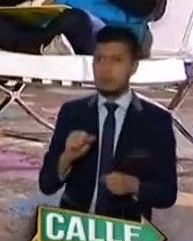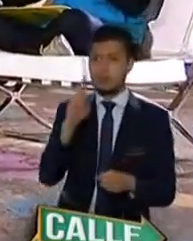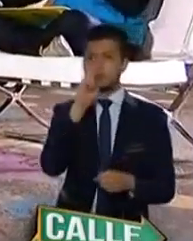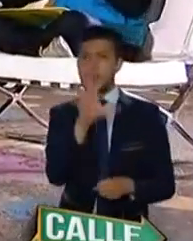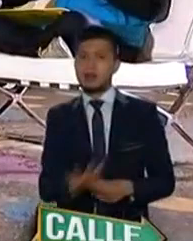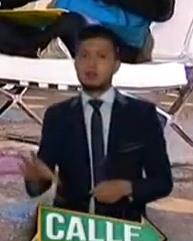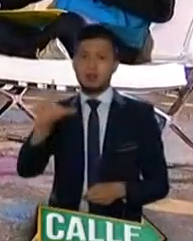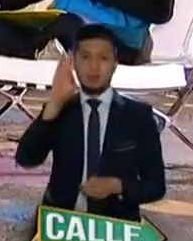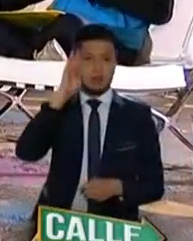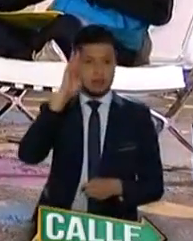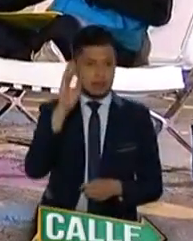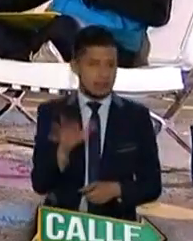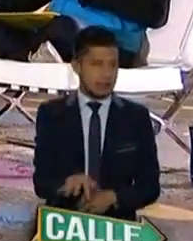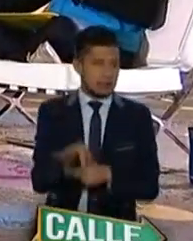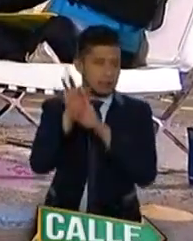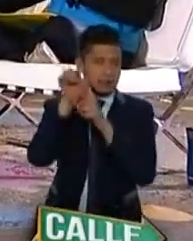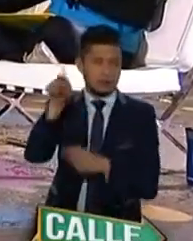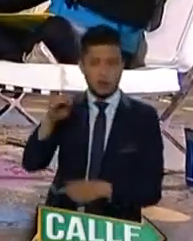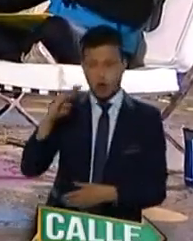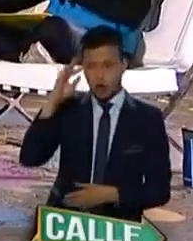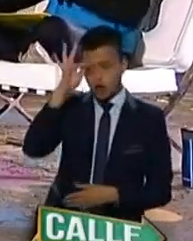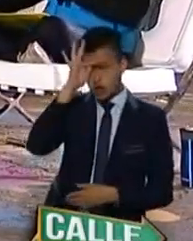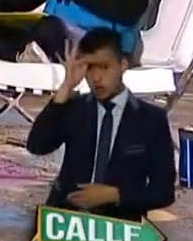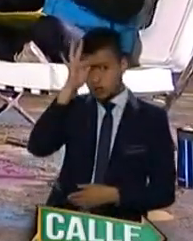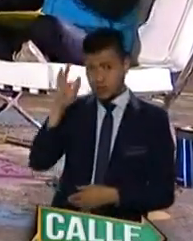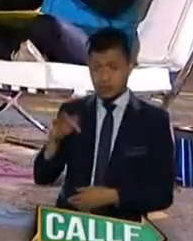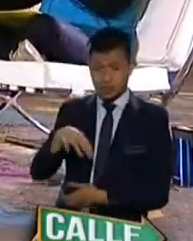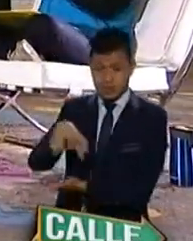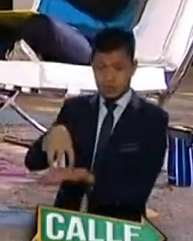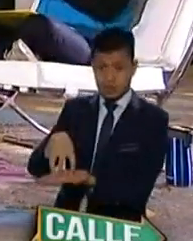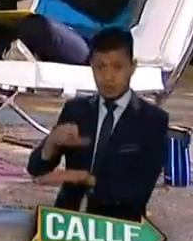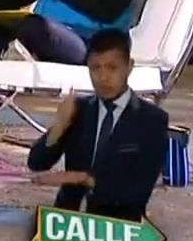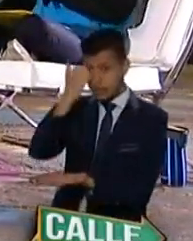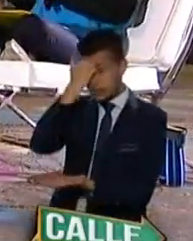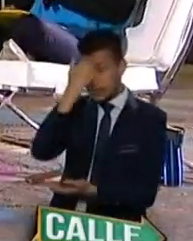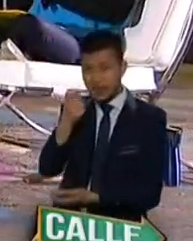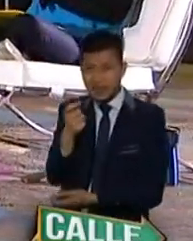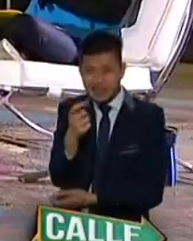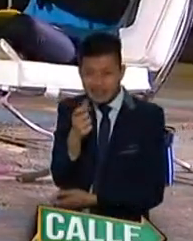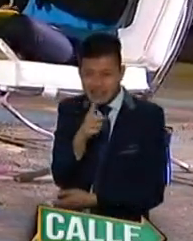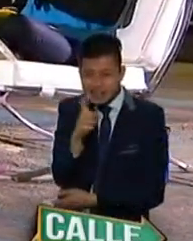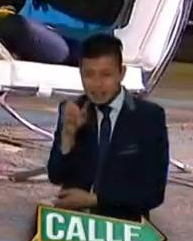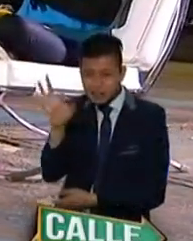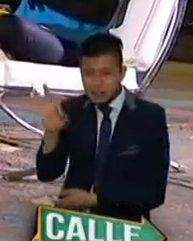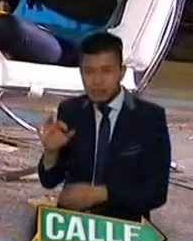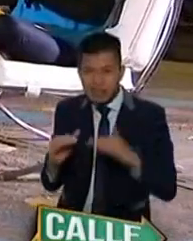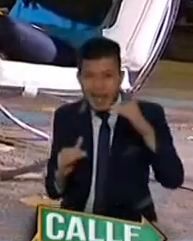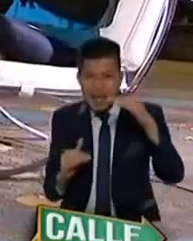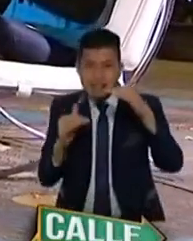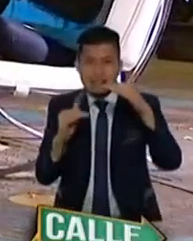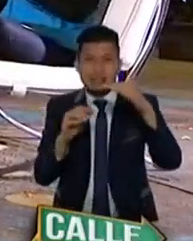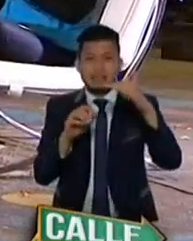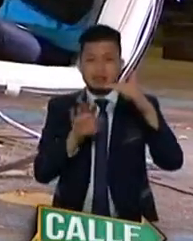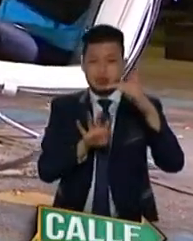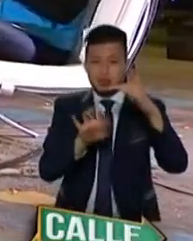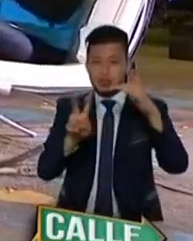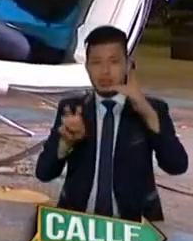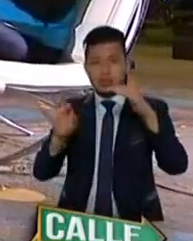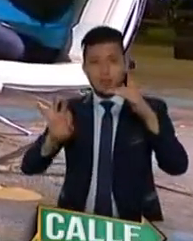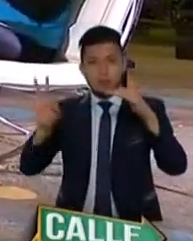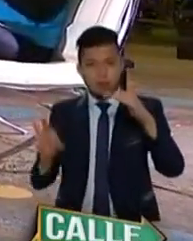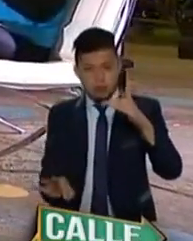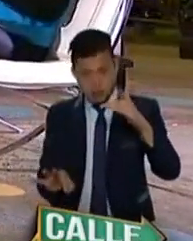al personal médico del Hospital Central de la Policía que cumplió casi el 100% de la meta, 97% de las 1.075